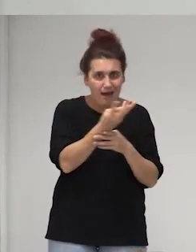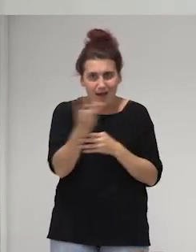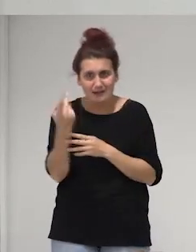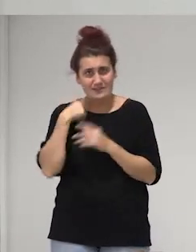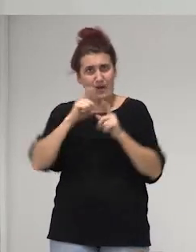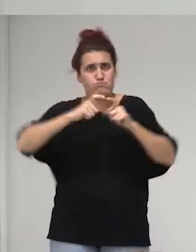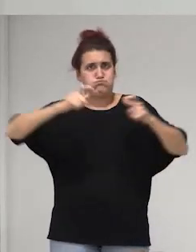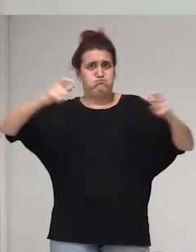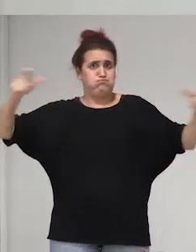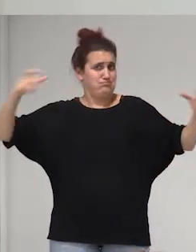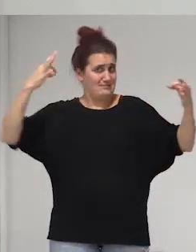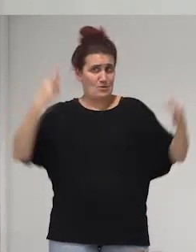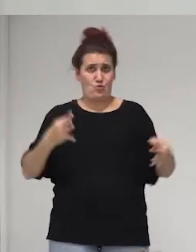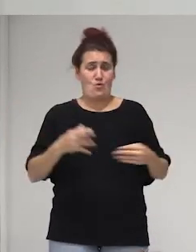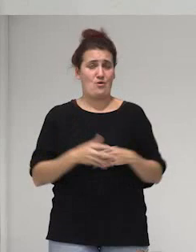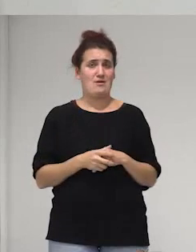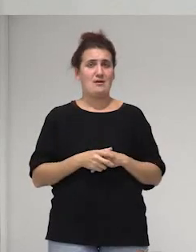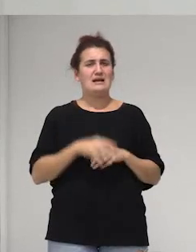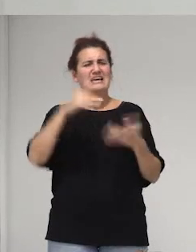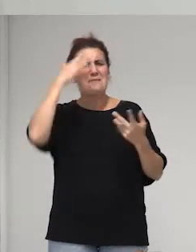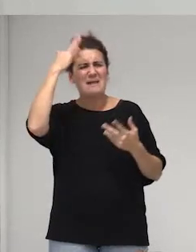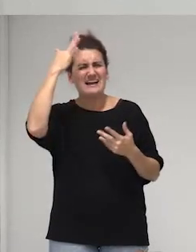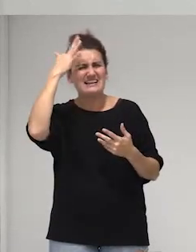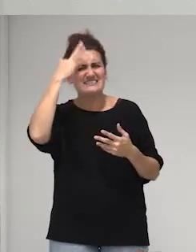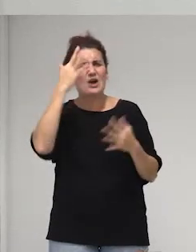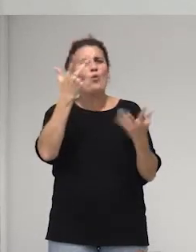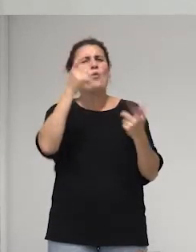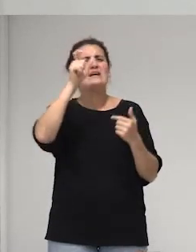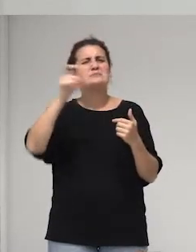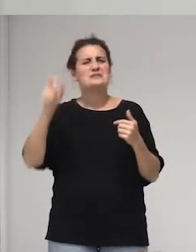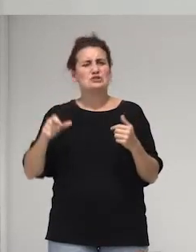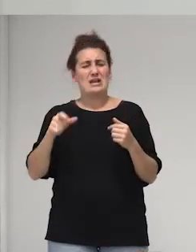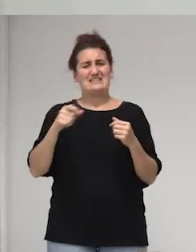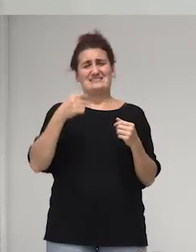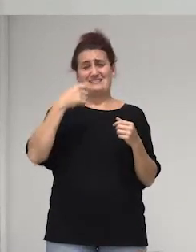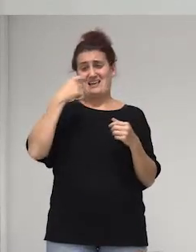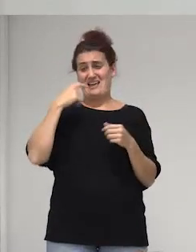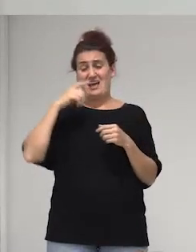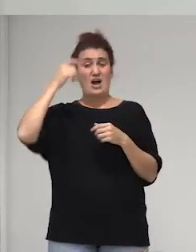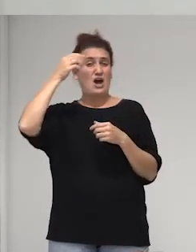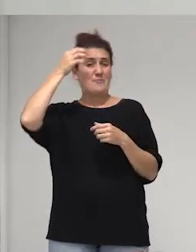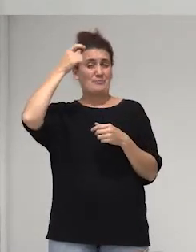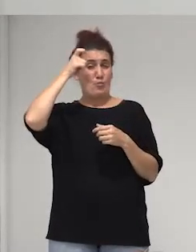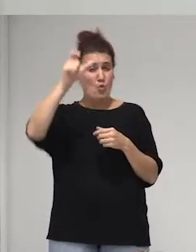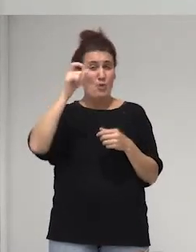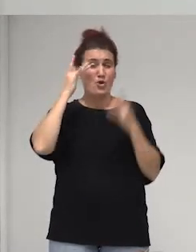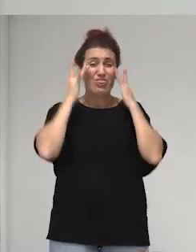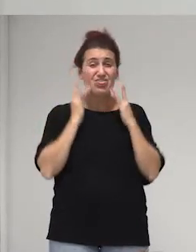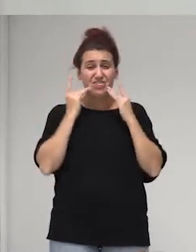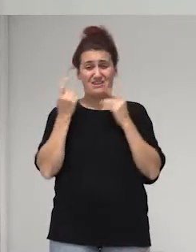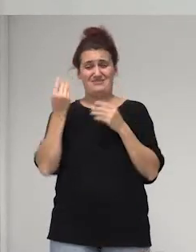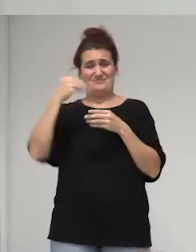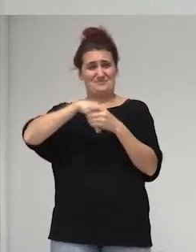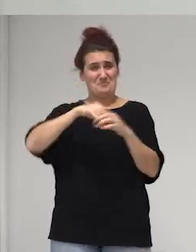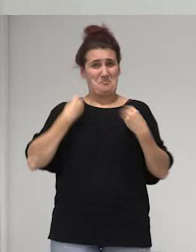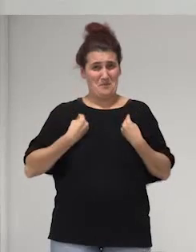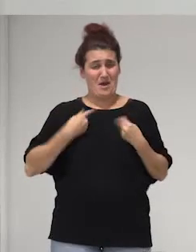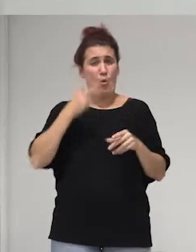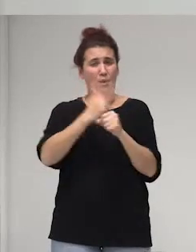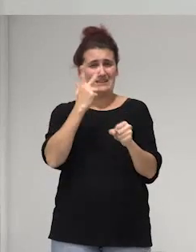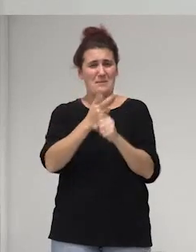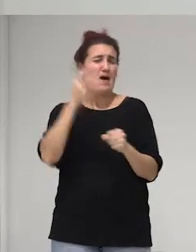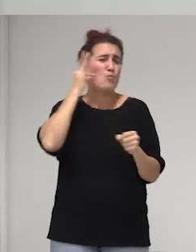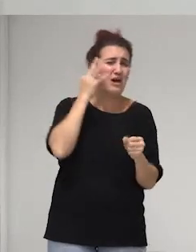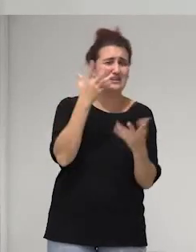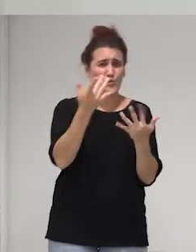se pueden imaginar cuántas personas indígenas hay en Guatemala cuántas personas campesinas hay en Guatemala cuántas mujeres hay en Guatemala